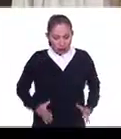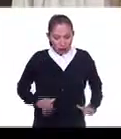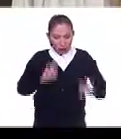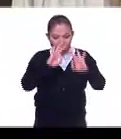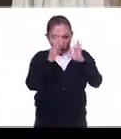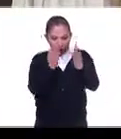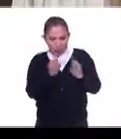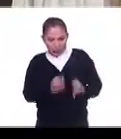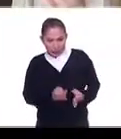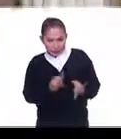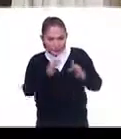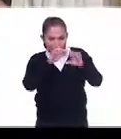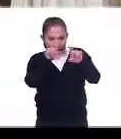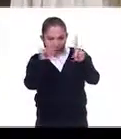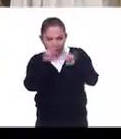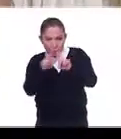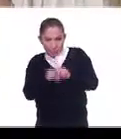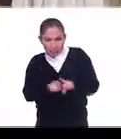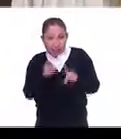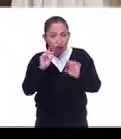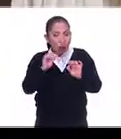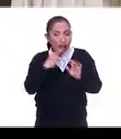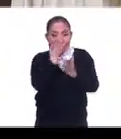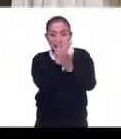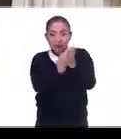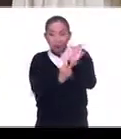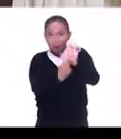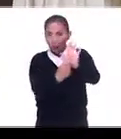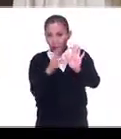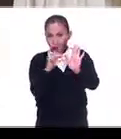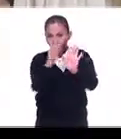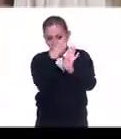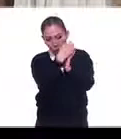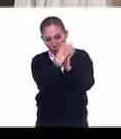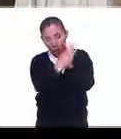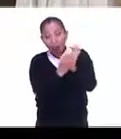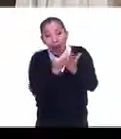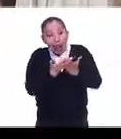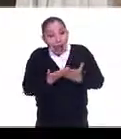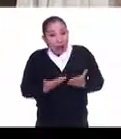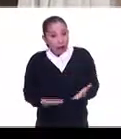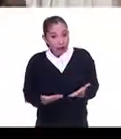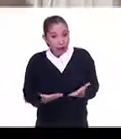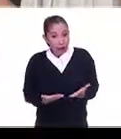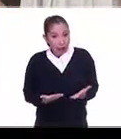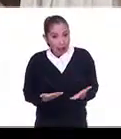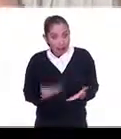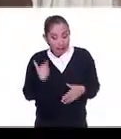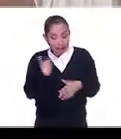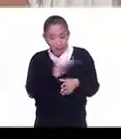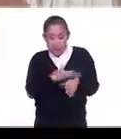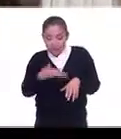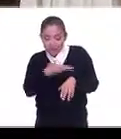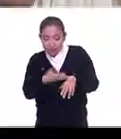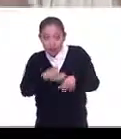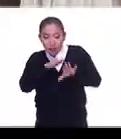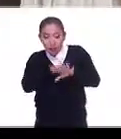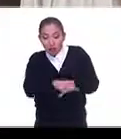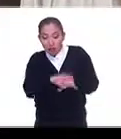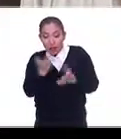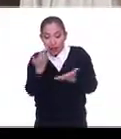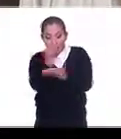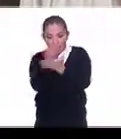formas, no es la iconografía. Hoy en día, el proceso es sobre la